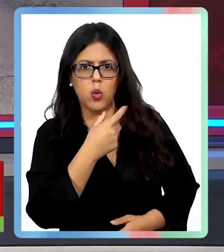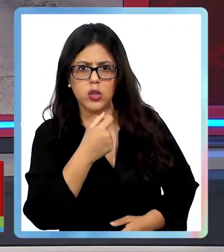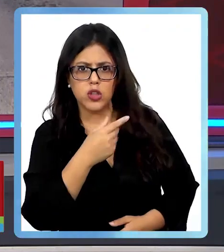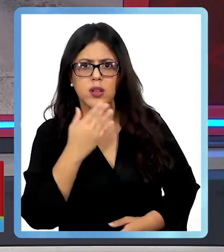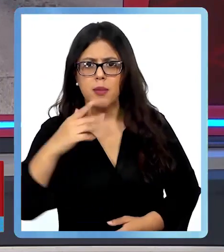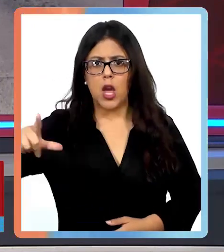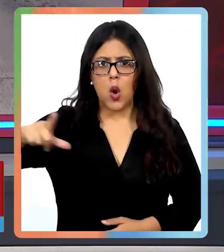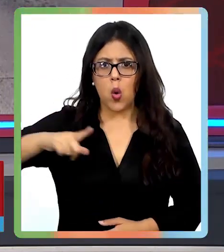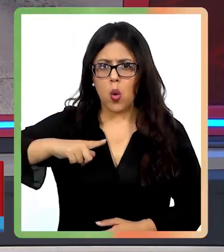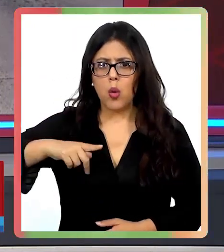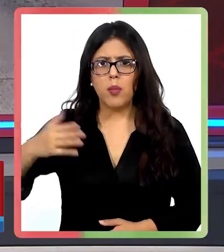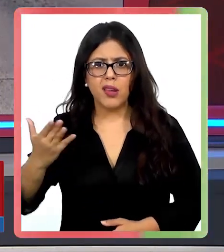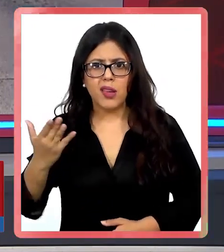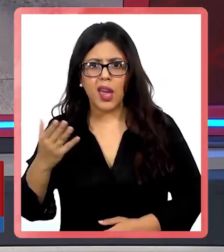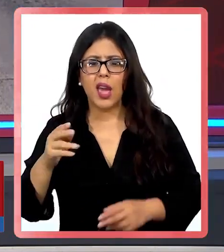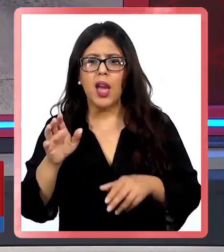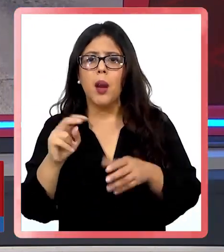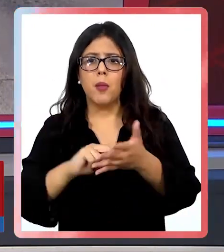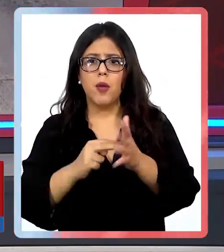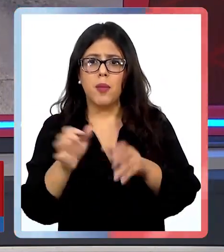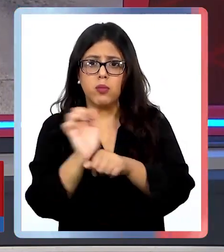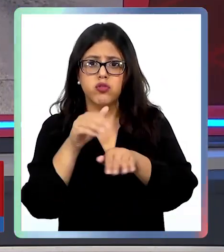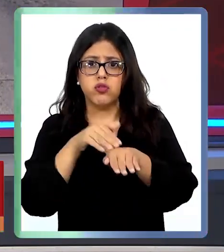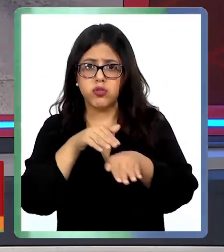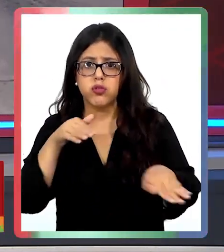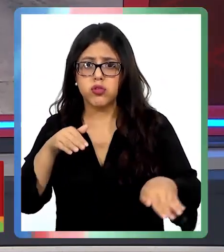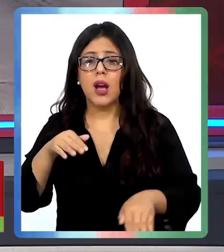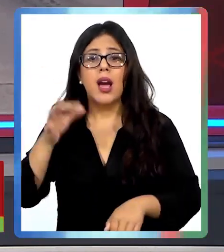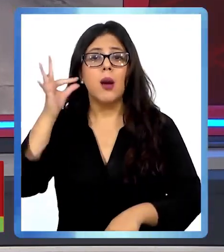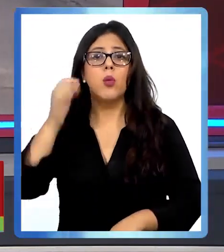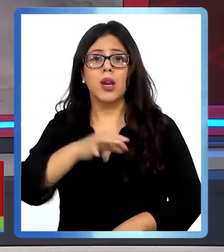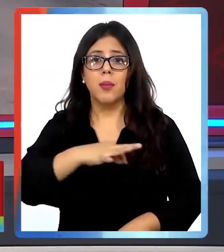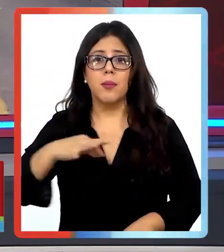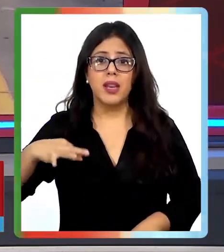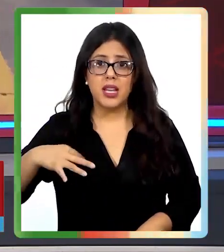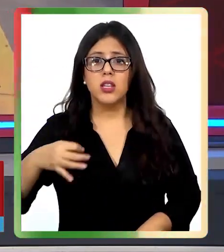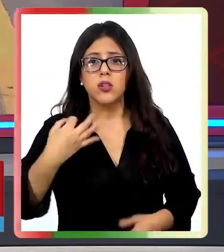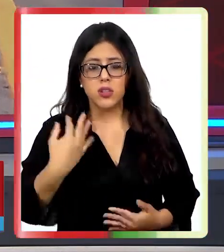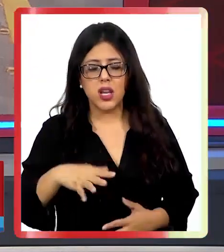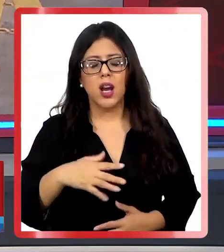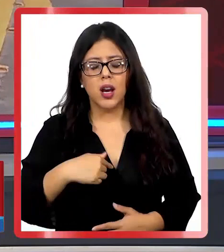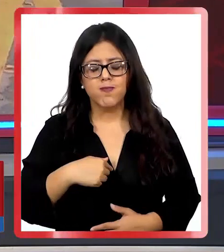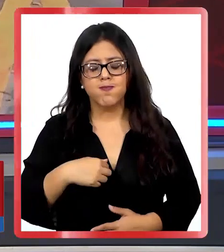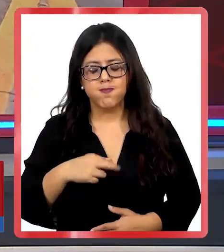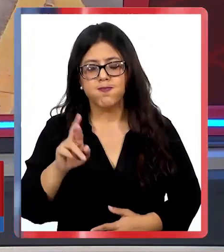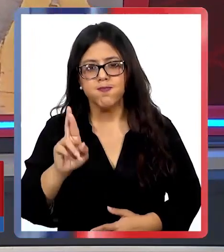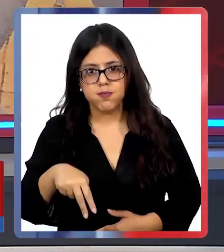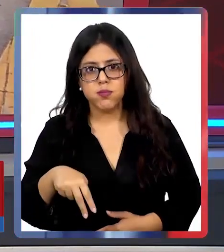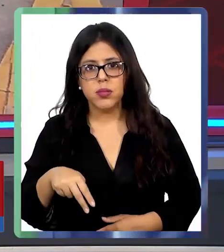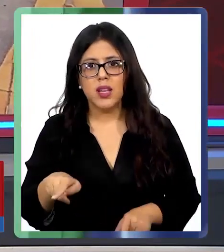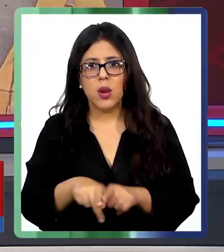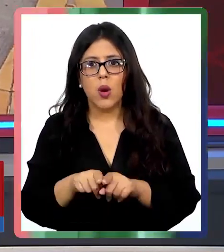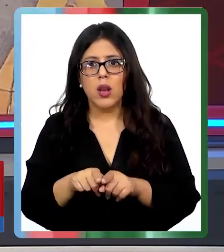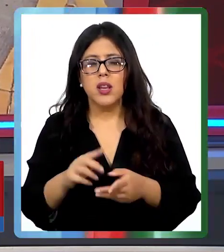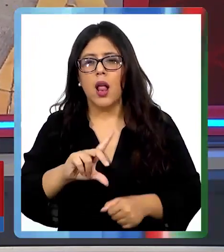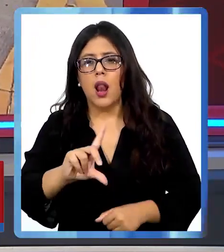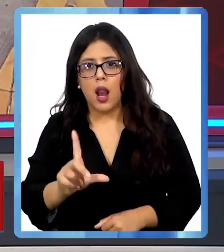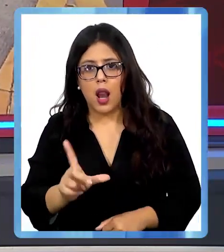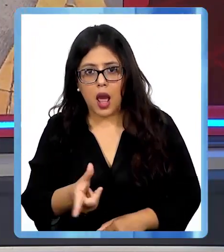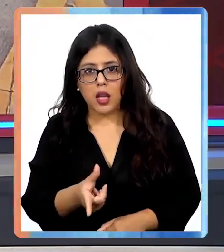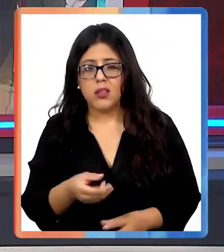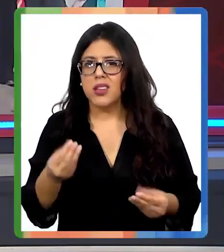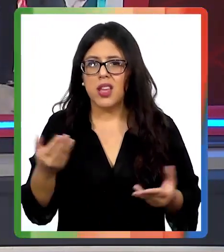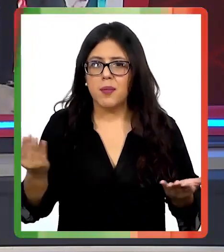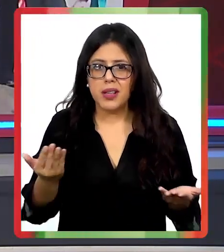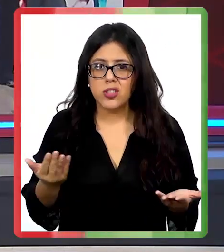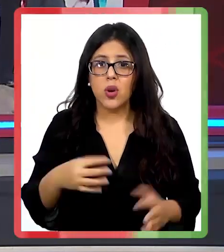acusaciones y culpó de lo ocurrido a la congestión vial, la ministra Gloria Hood terminó haciendo un mea culpa por haber reaccionado con lentitud.